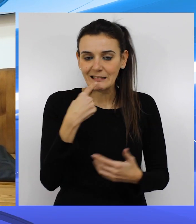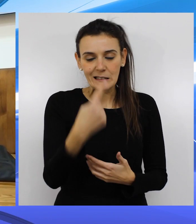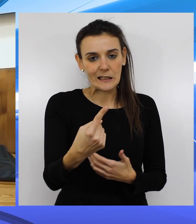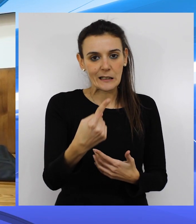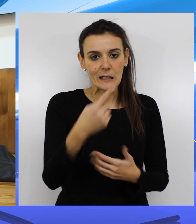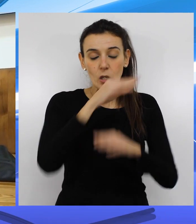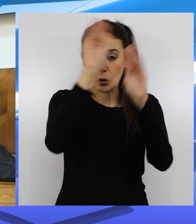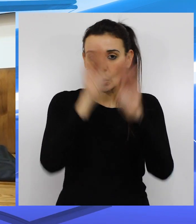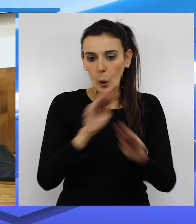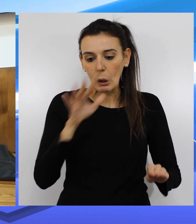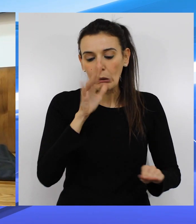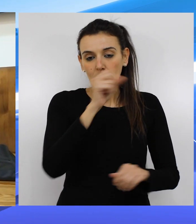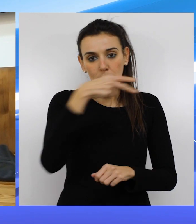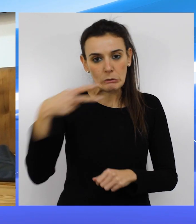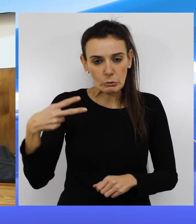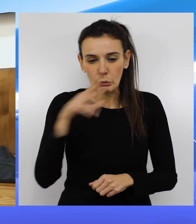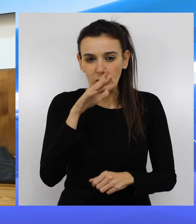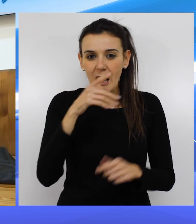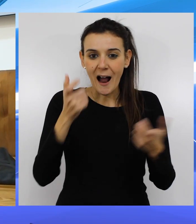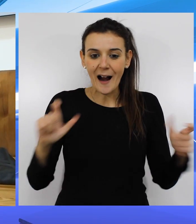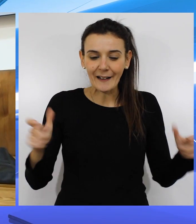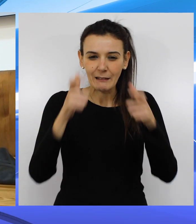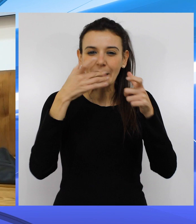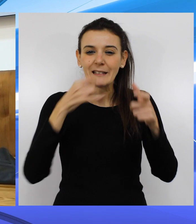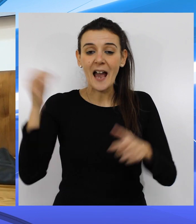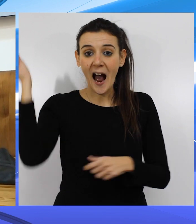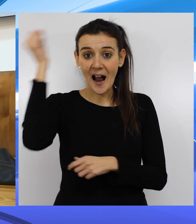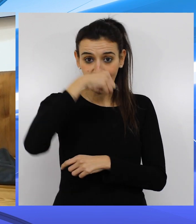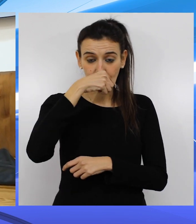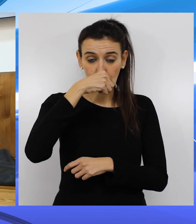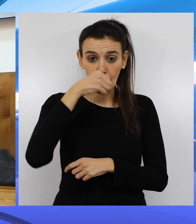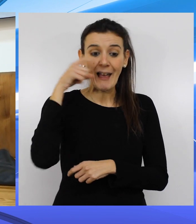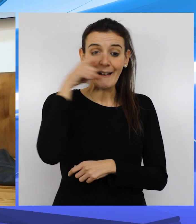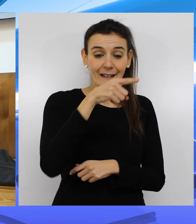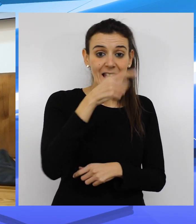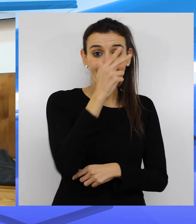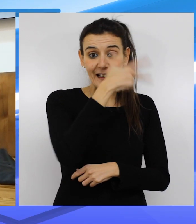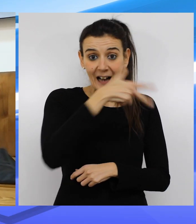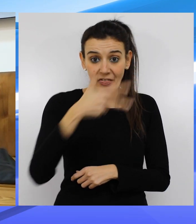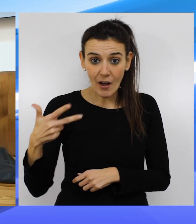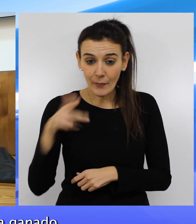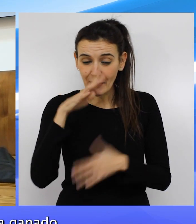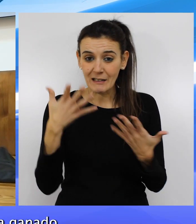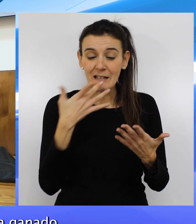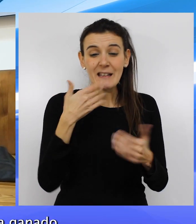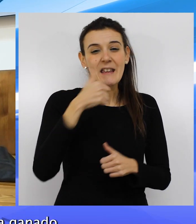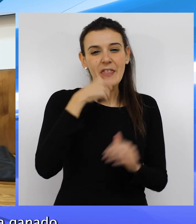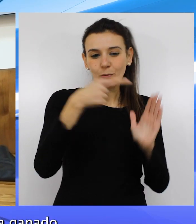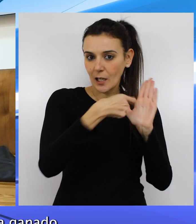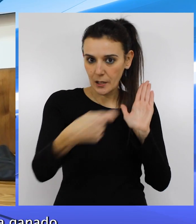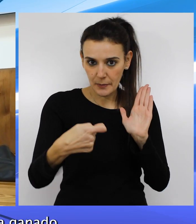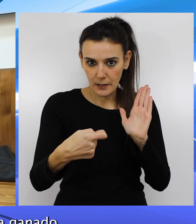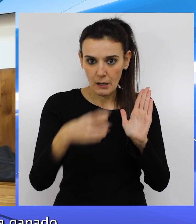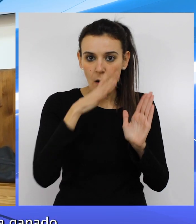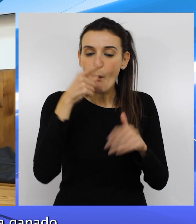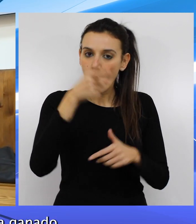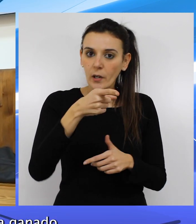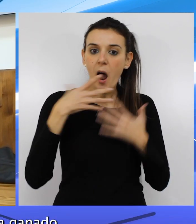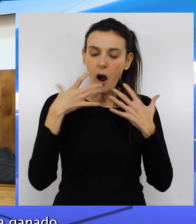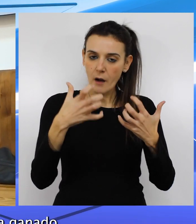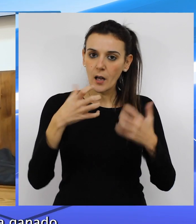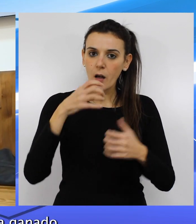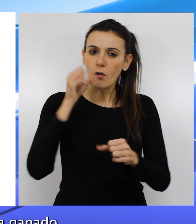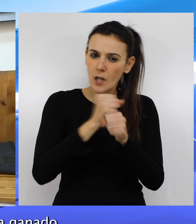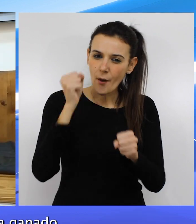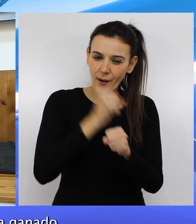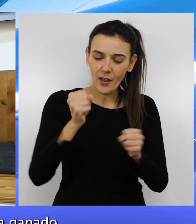de que se clasifique Aragón, que es el infractor, y Cantabria, y eliminen a Ceuta, que se lo ha ganado y se